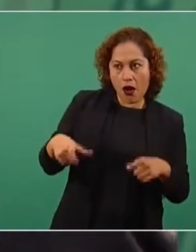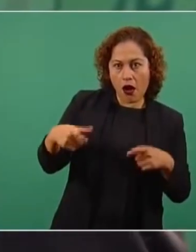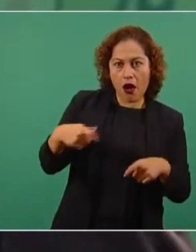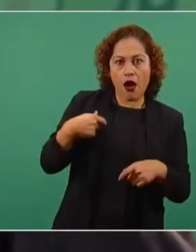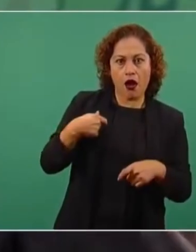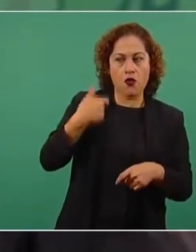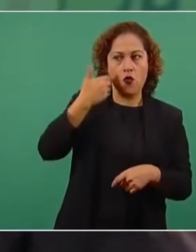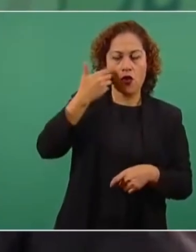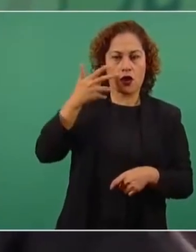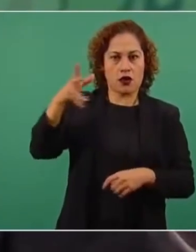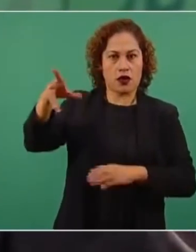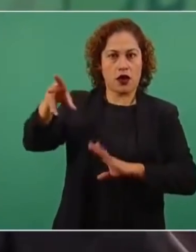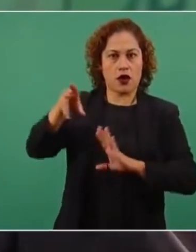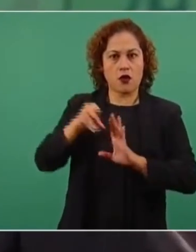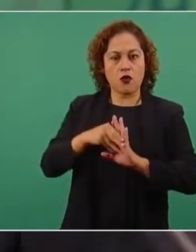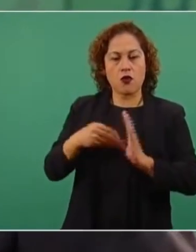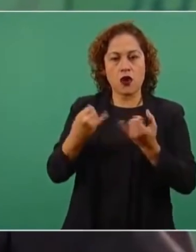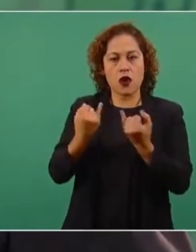ser lo que son,